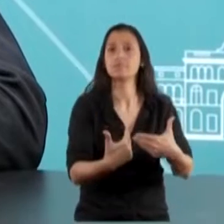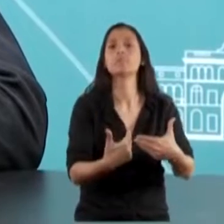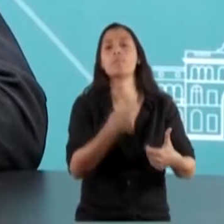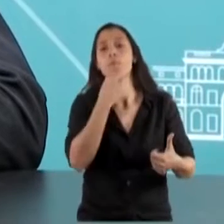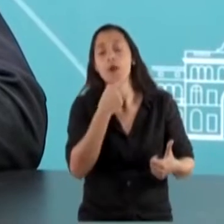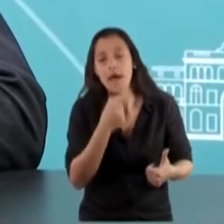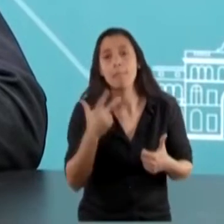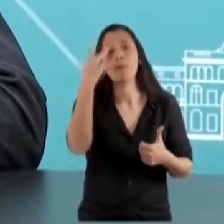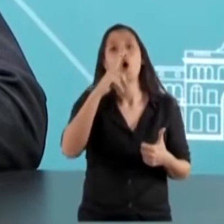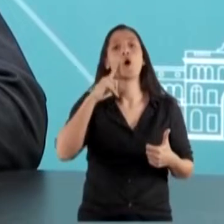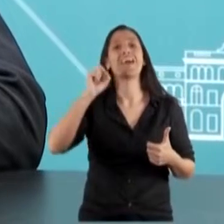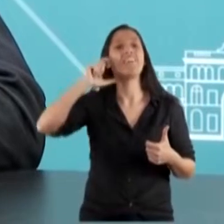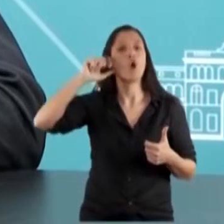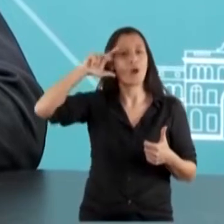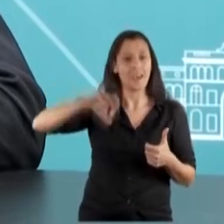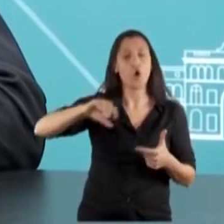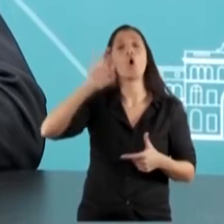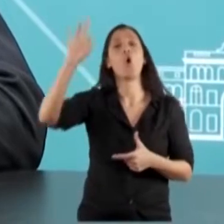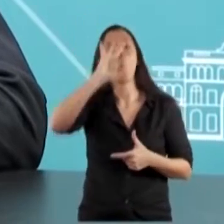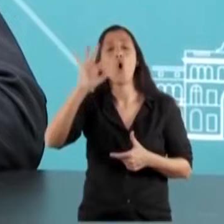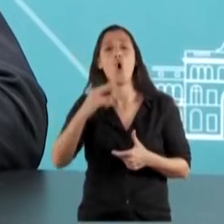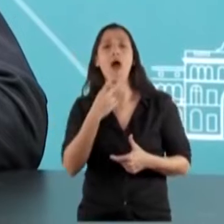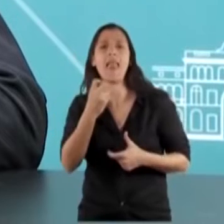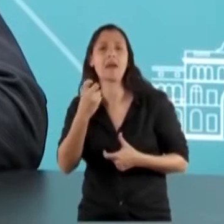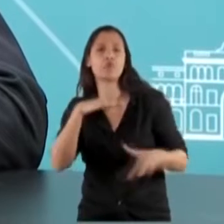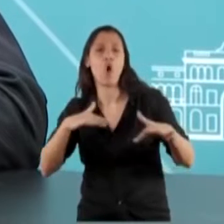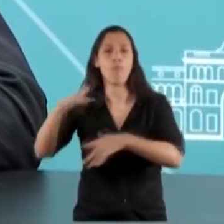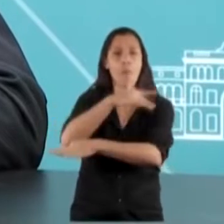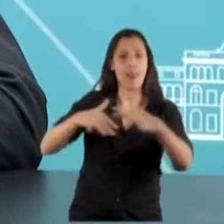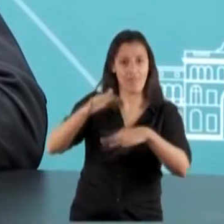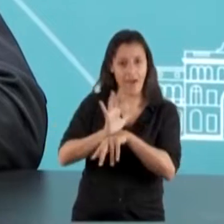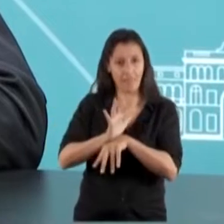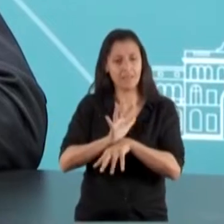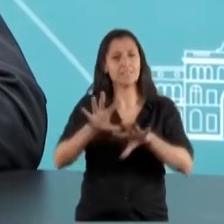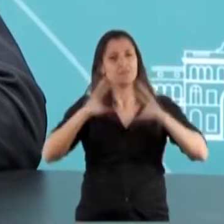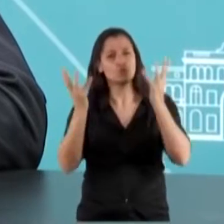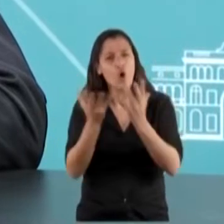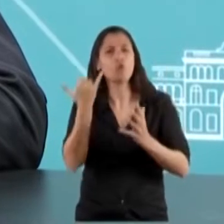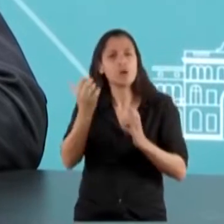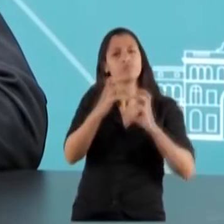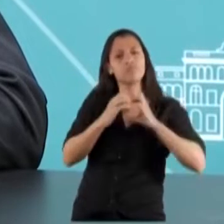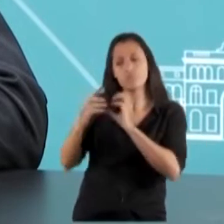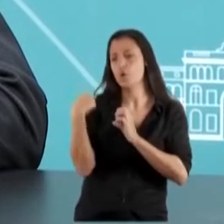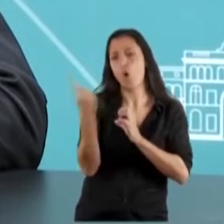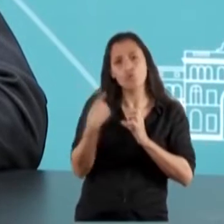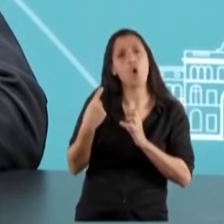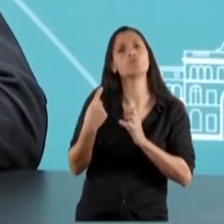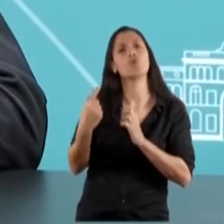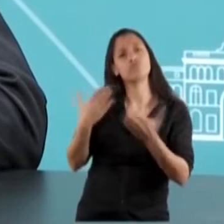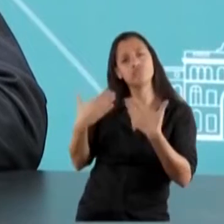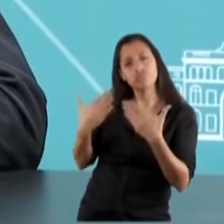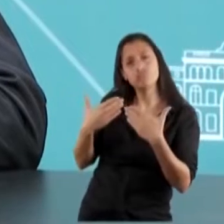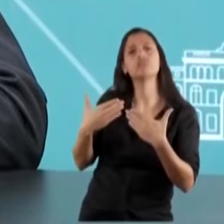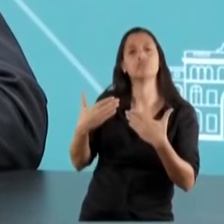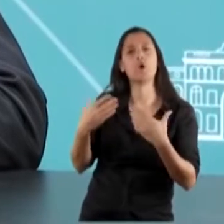el hidrógeno verde o como puede ser la electromovilidad. Estos son de algún modo los temas de conversación que se